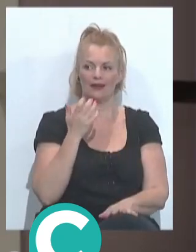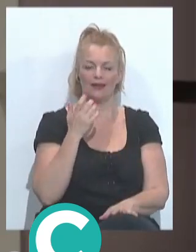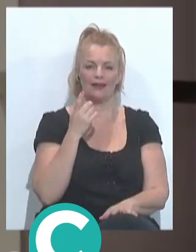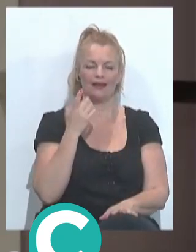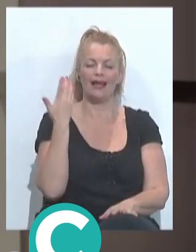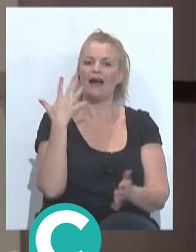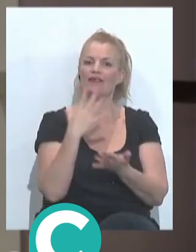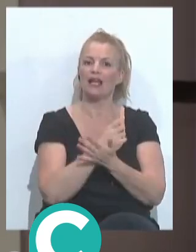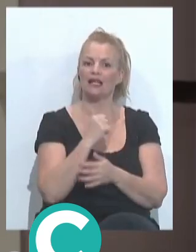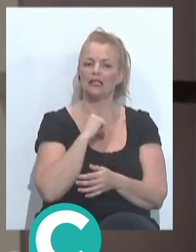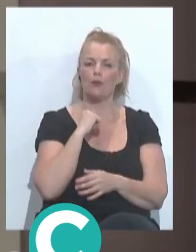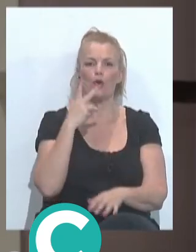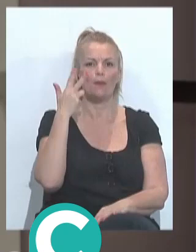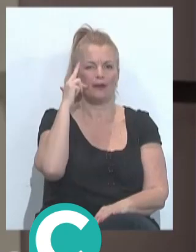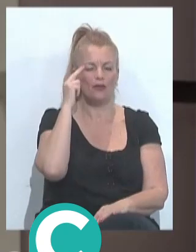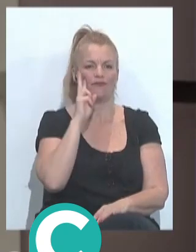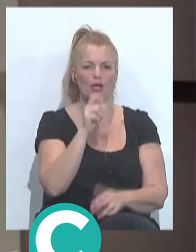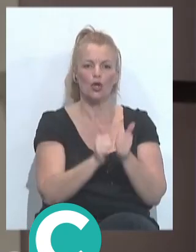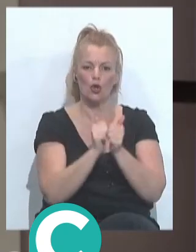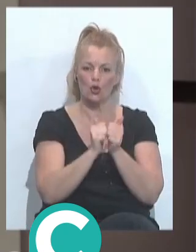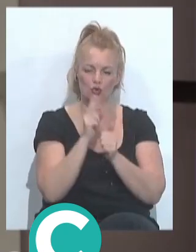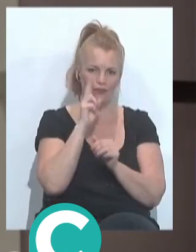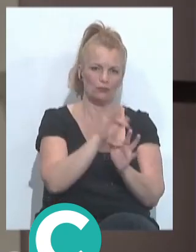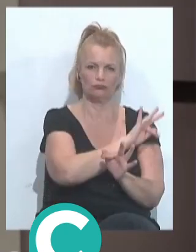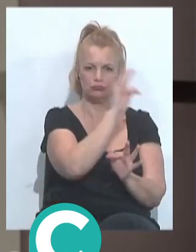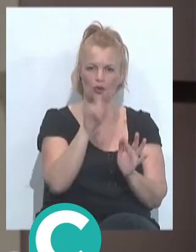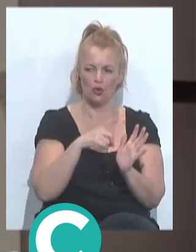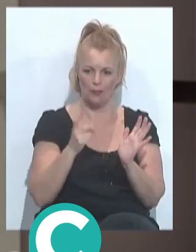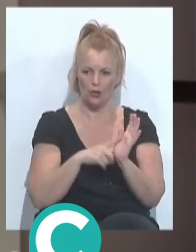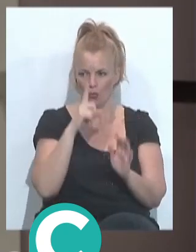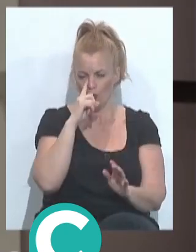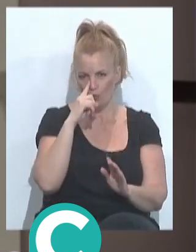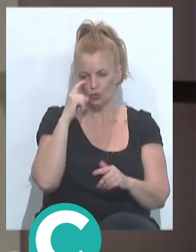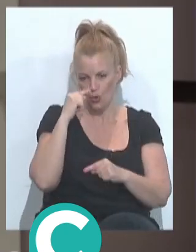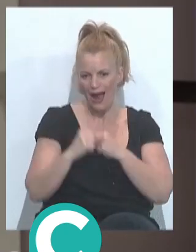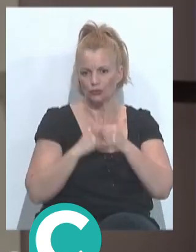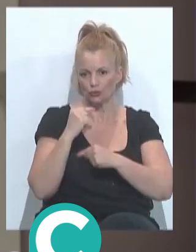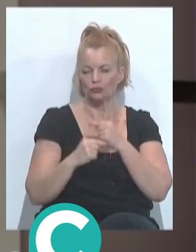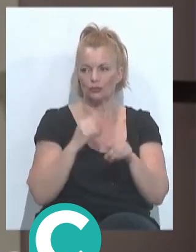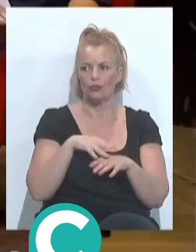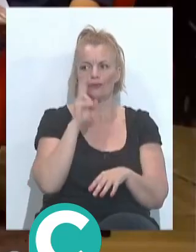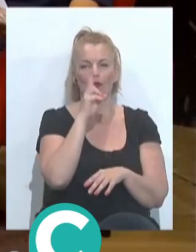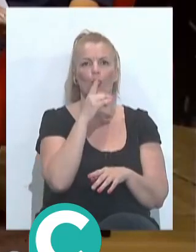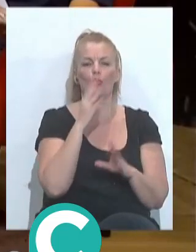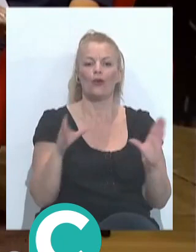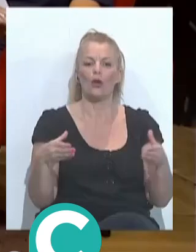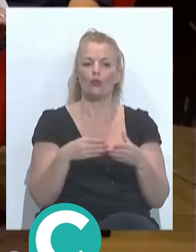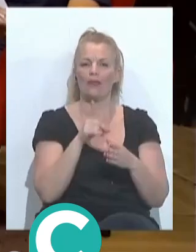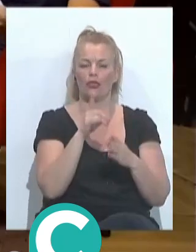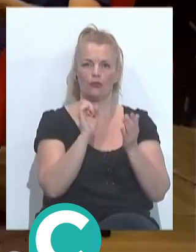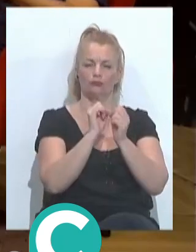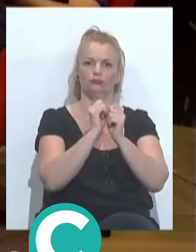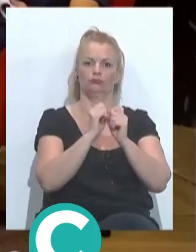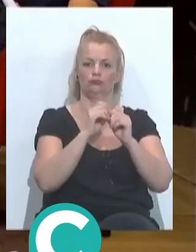final todos tenemos un poco la experiencia de ver concursos completos y ver concursos completos varios años seguidos. Entonces tú cuando ves una agrupación en escena,